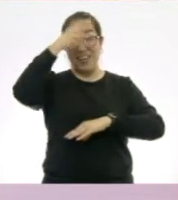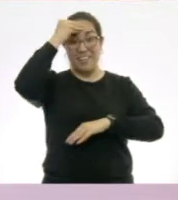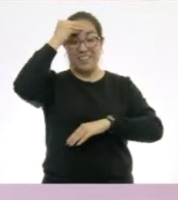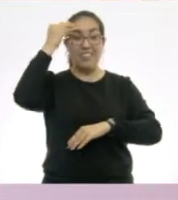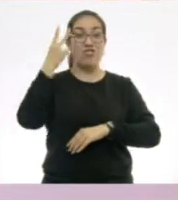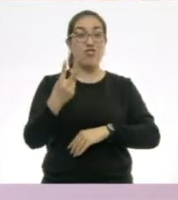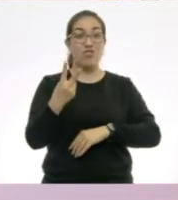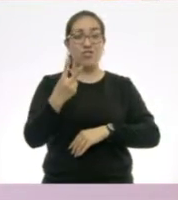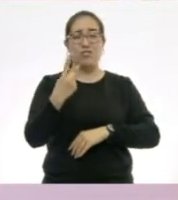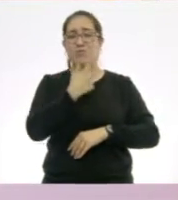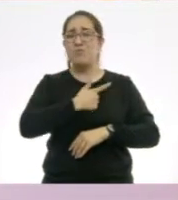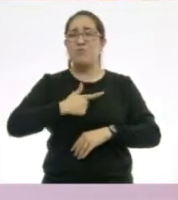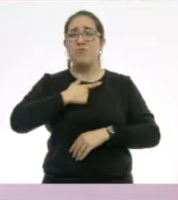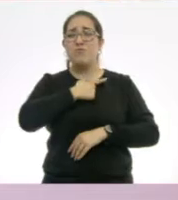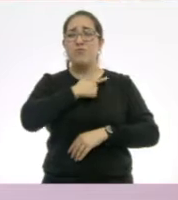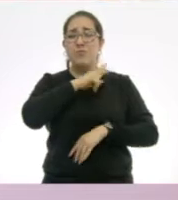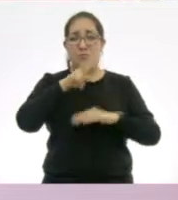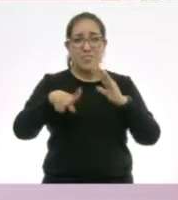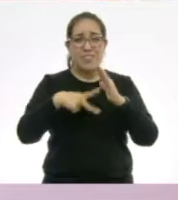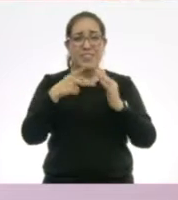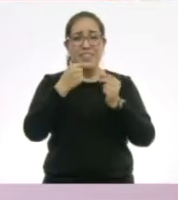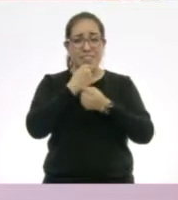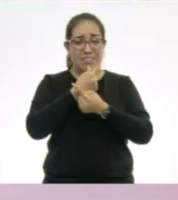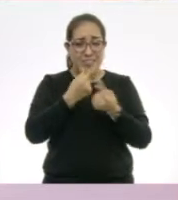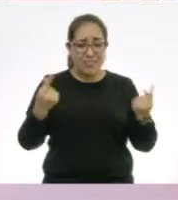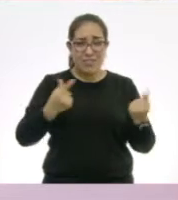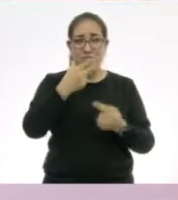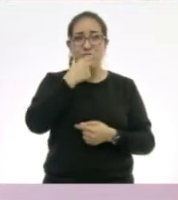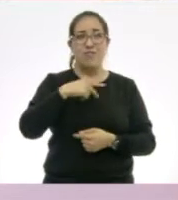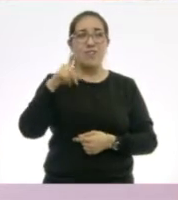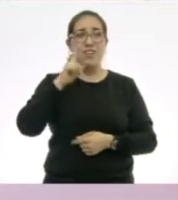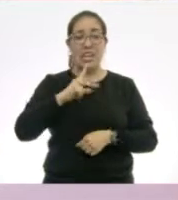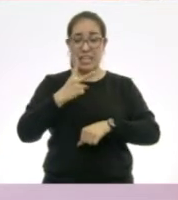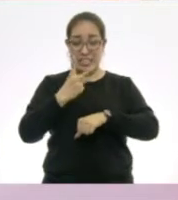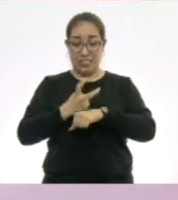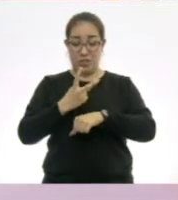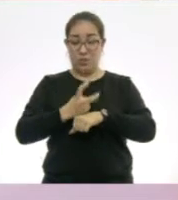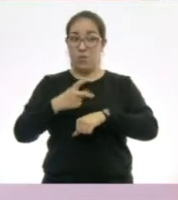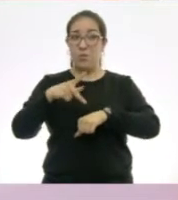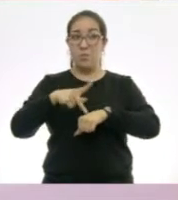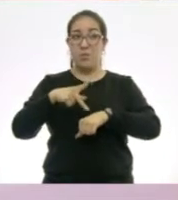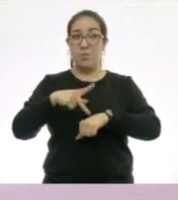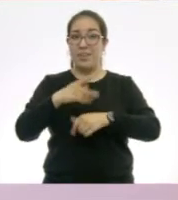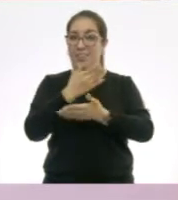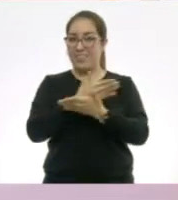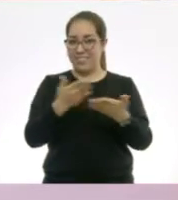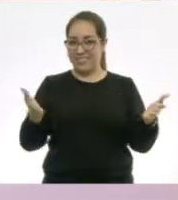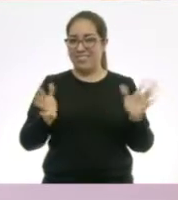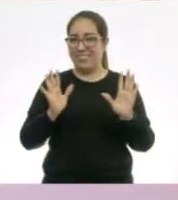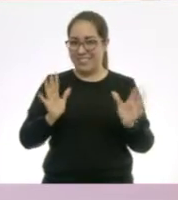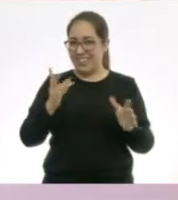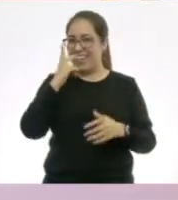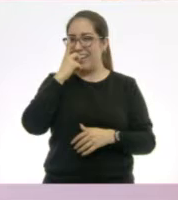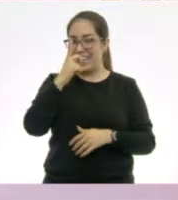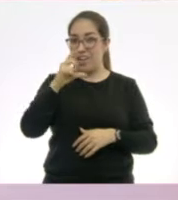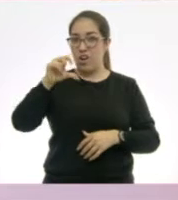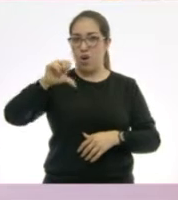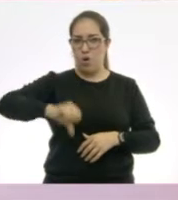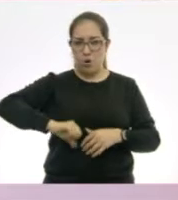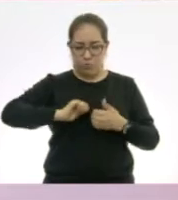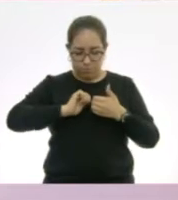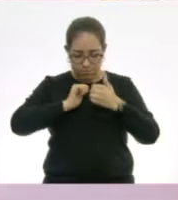mucho gusto tener a todas las niñas y niños del segundo grado de primaria. Pues sí, como les decía, hoy nos vamos a volver